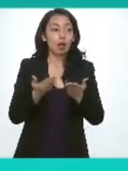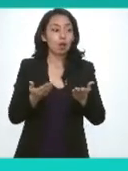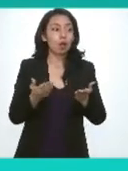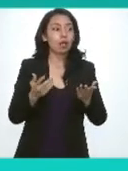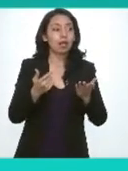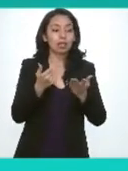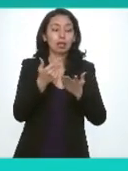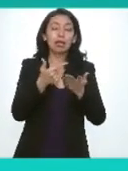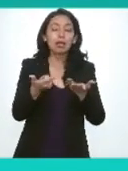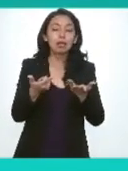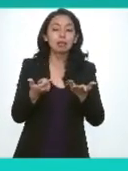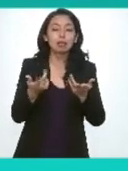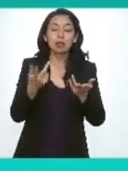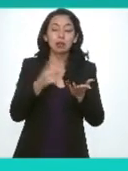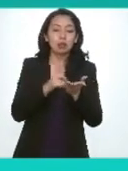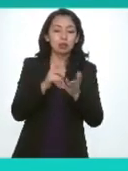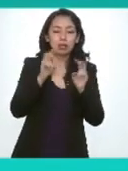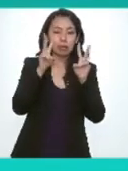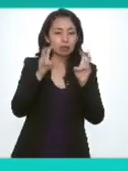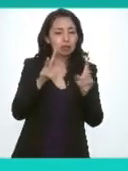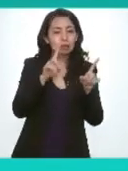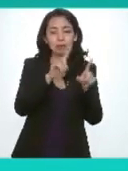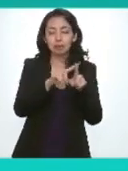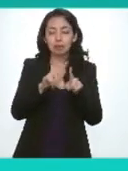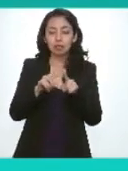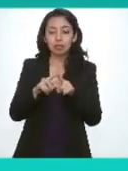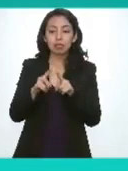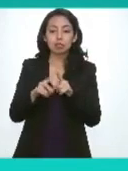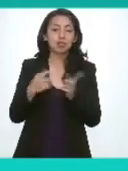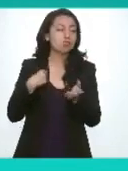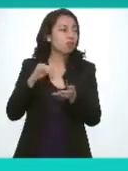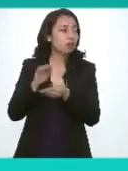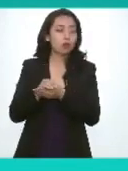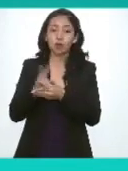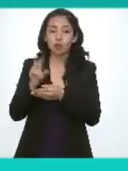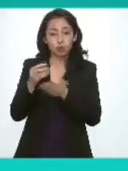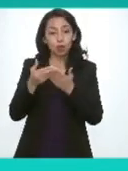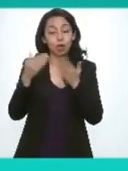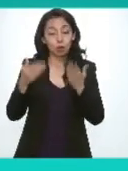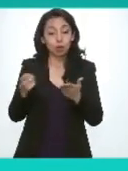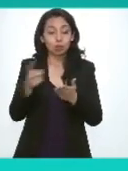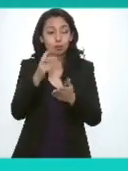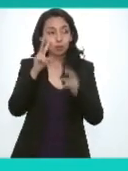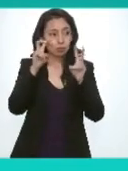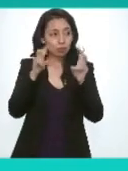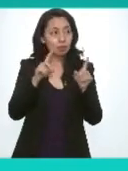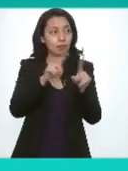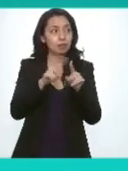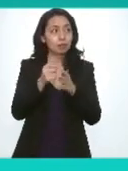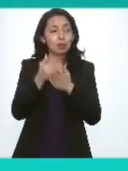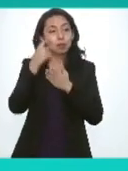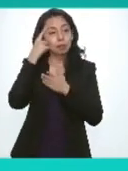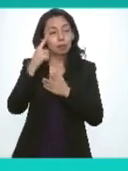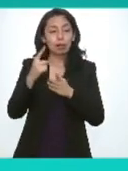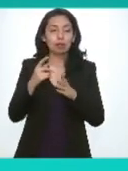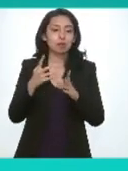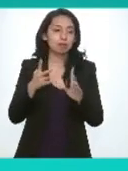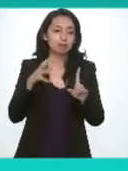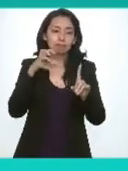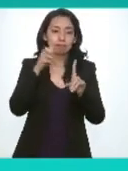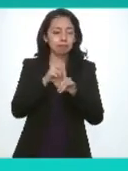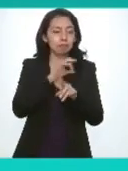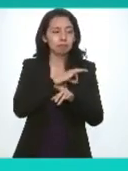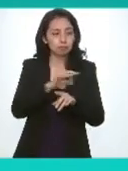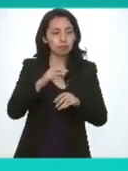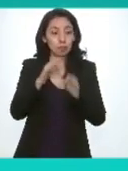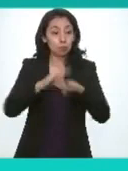pierdan de vista los asuntos y los temas que hoy obligan también a que tengamos una actuación preponderante en